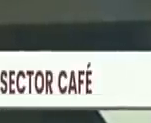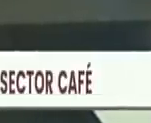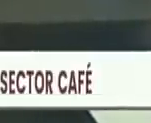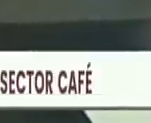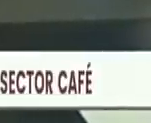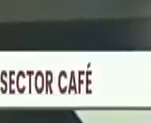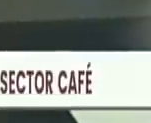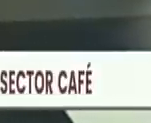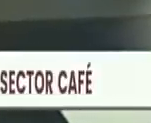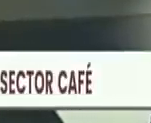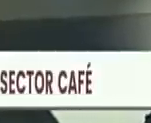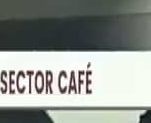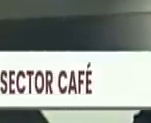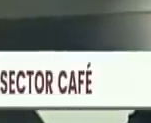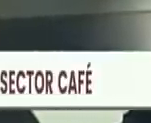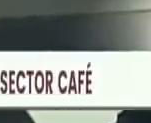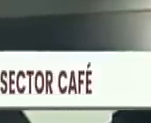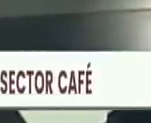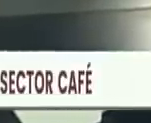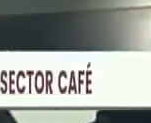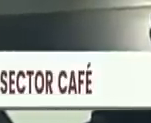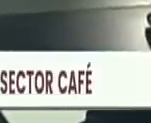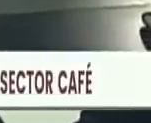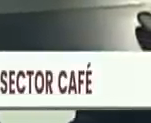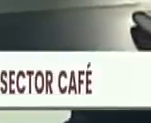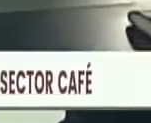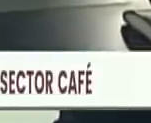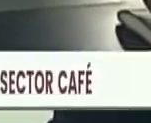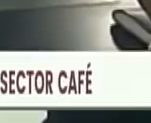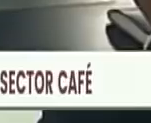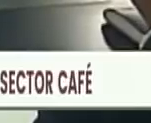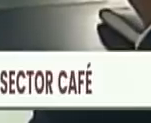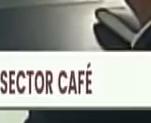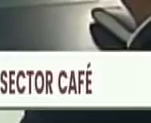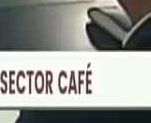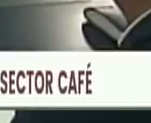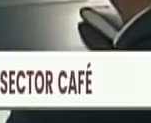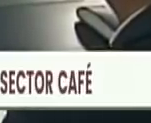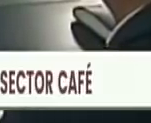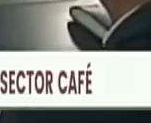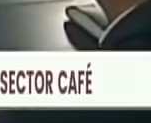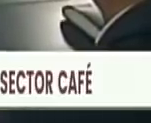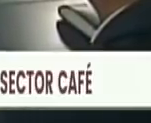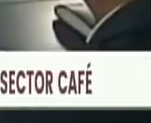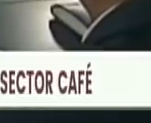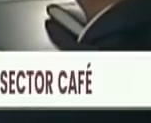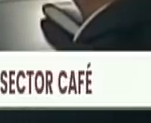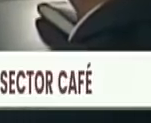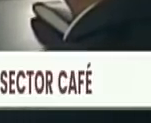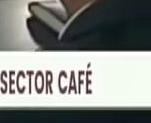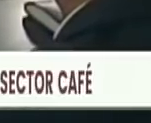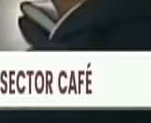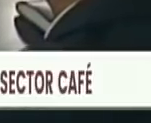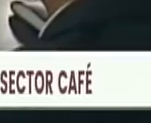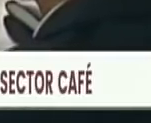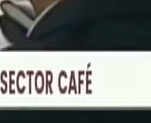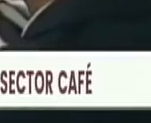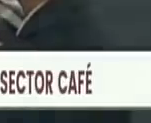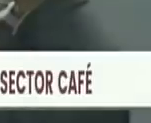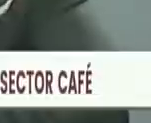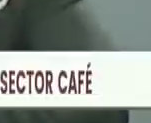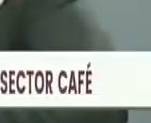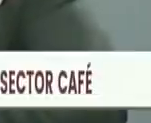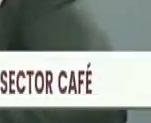lo estamos trabajando, las asociaciones, bueno, tienen una estructura organizativa y también creo que va a estar presente en todas las otras mesas.